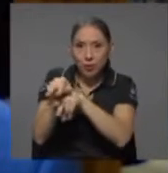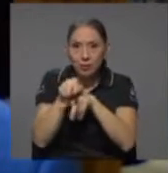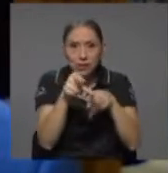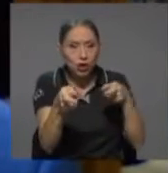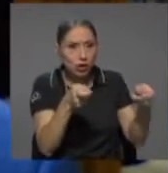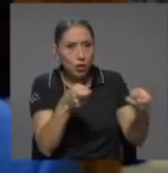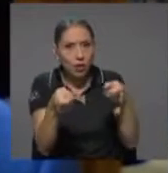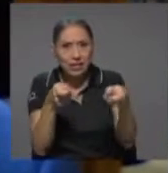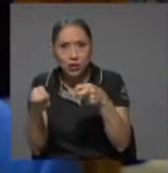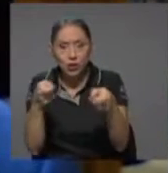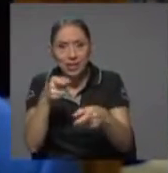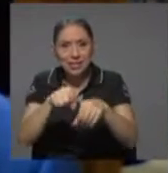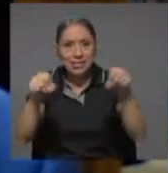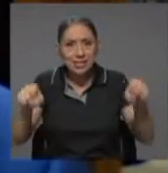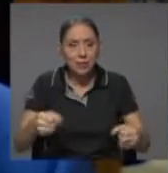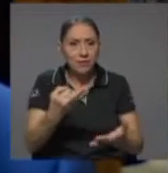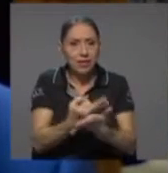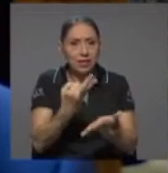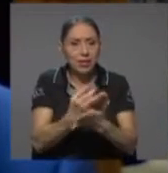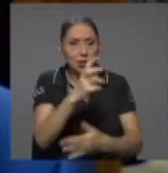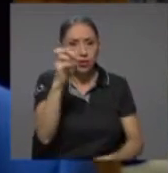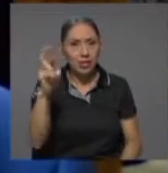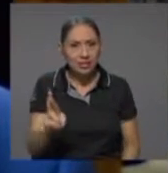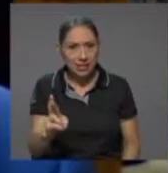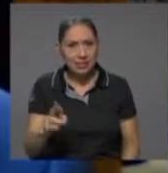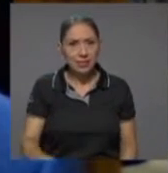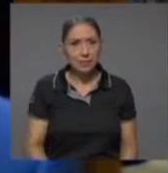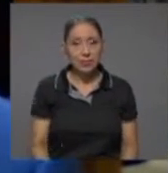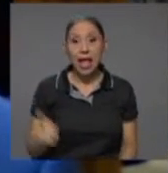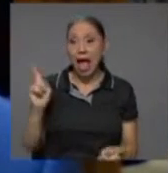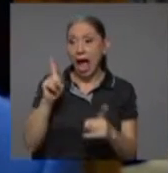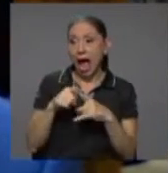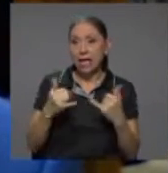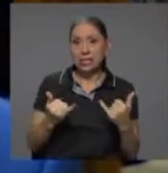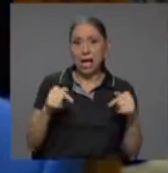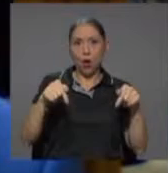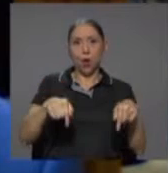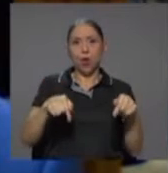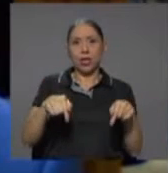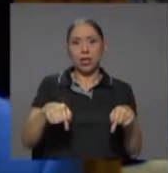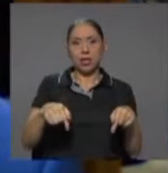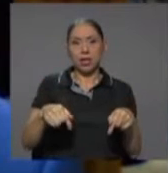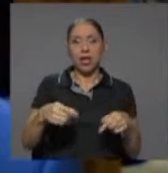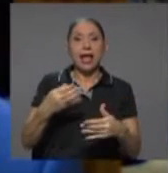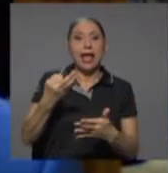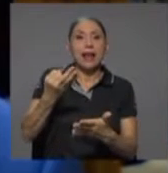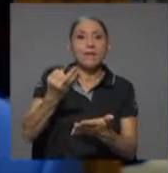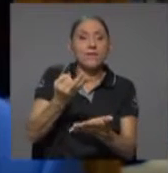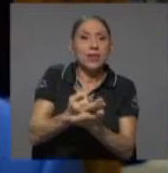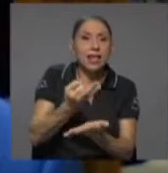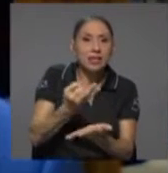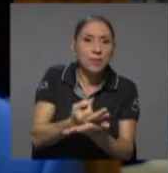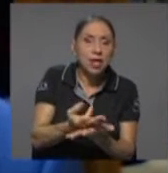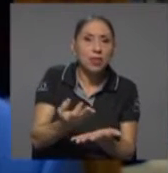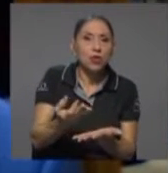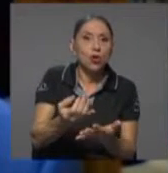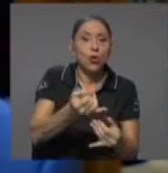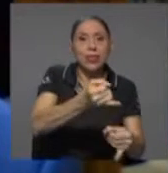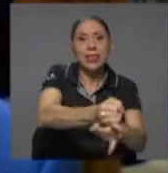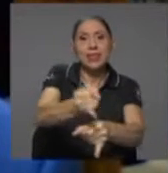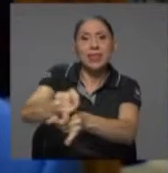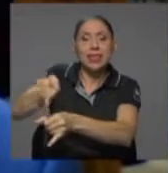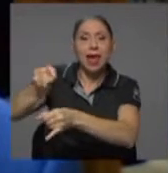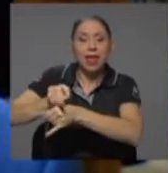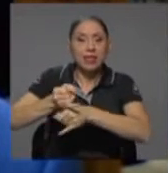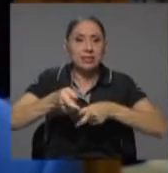sistema financiero costarricense. Hasta hoy, el financiamiento de las entidades de